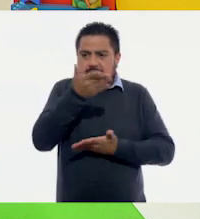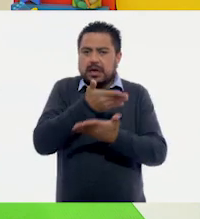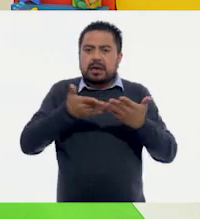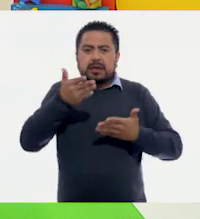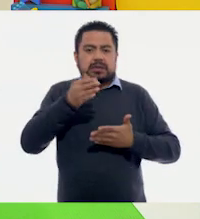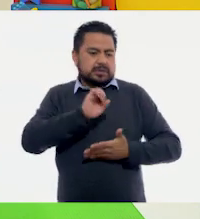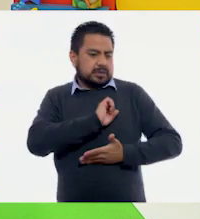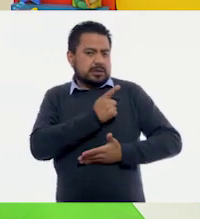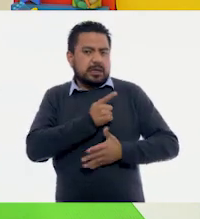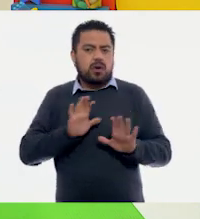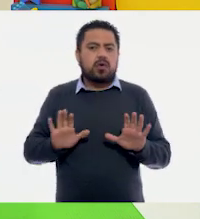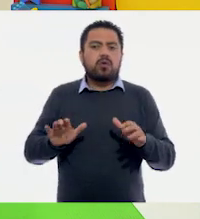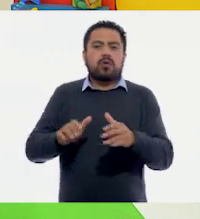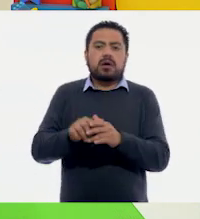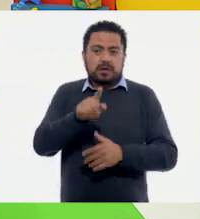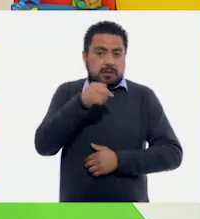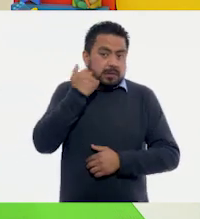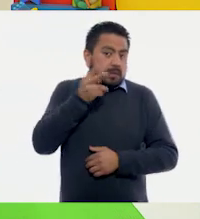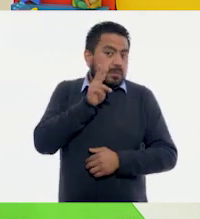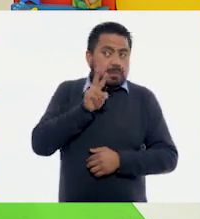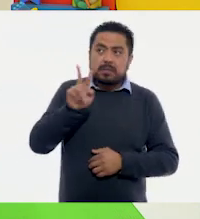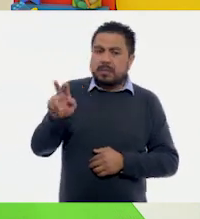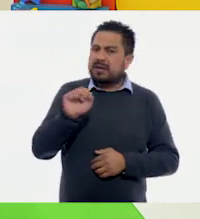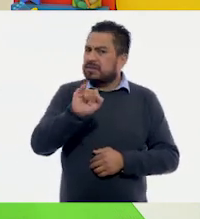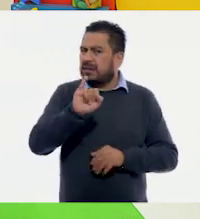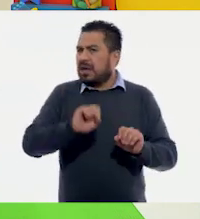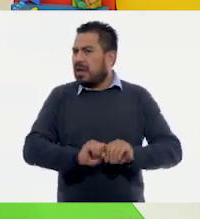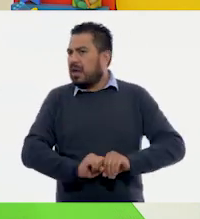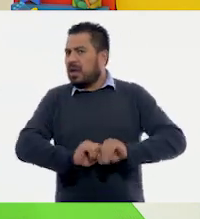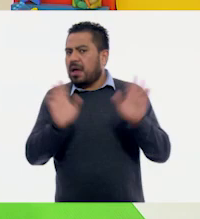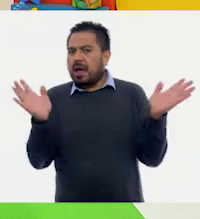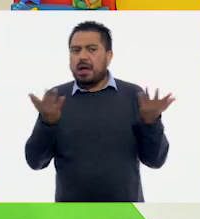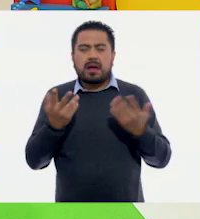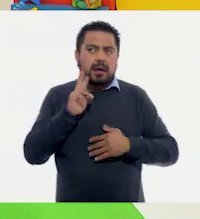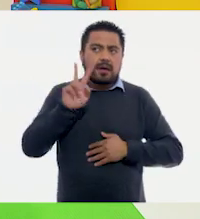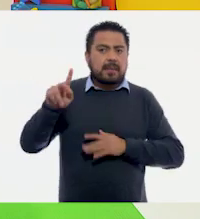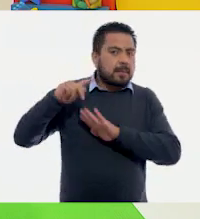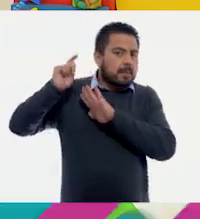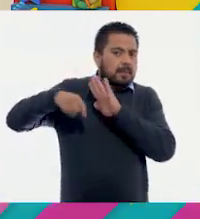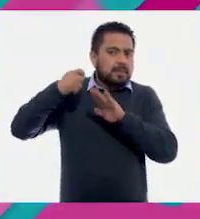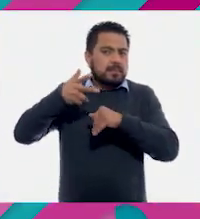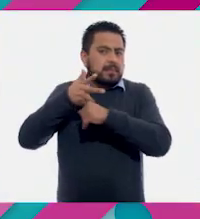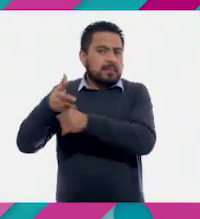en su comunidad. ¿Quieren verlo? Sí, claro. Vamos a ver el video.